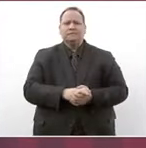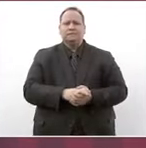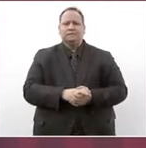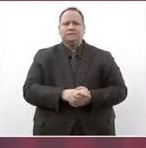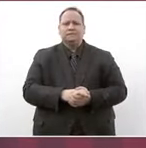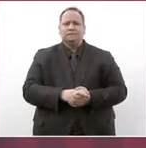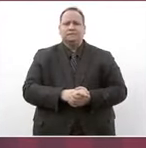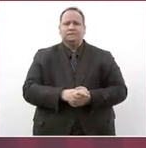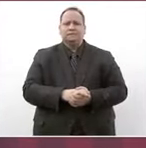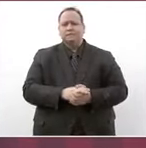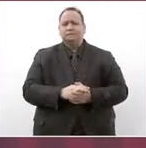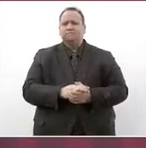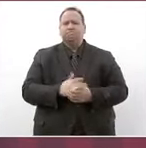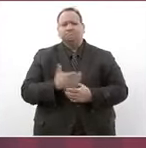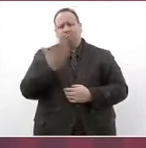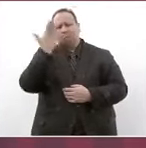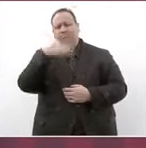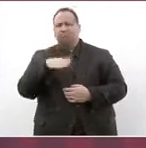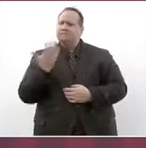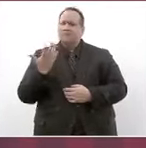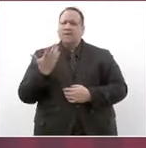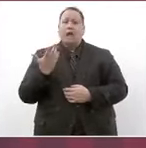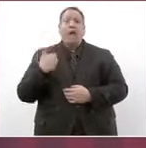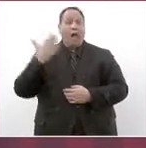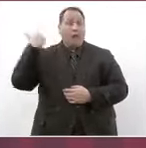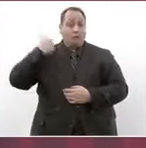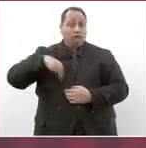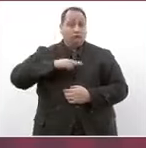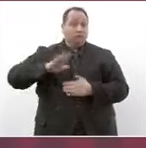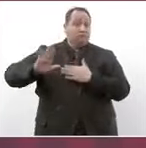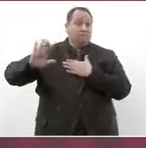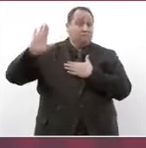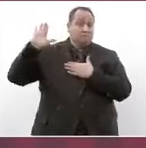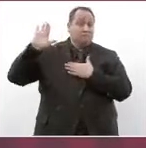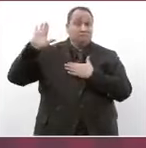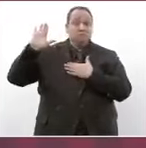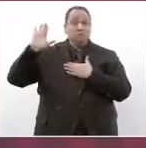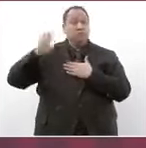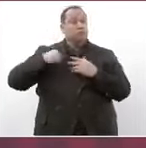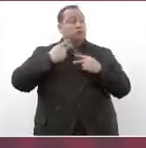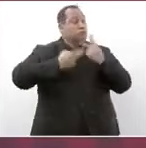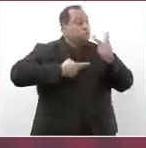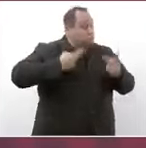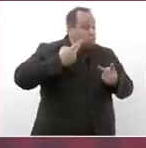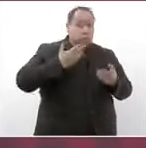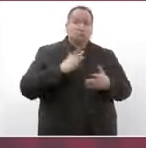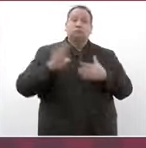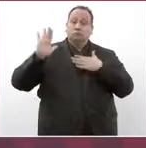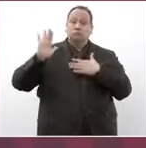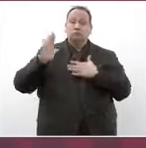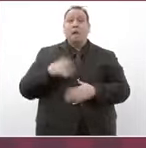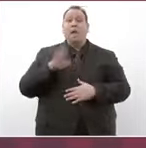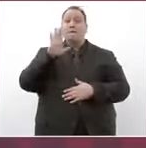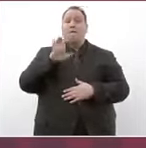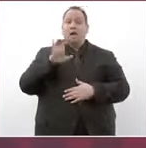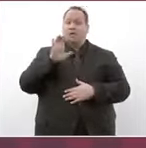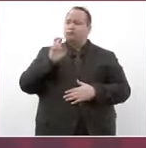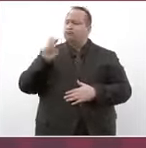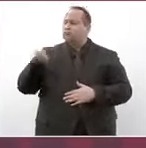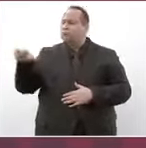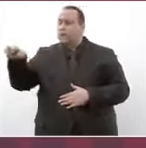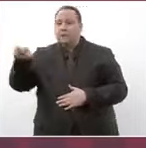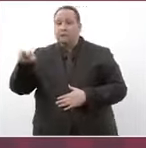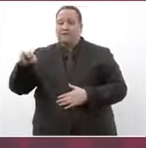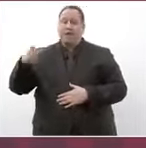un compromiso que hicimos la vez pasada de visitar baja california